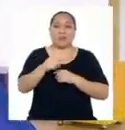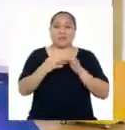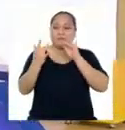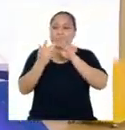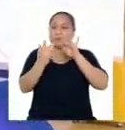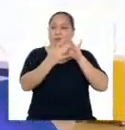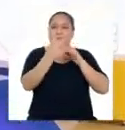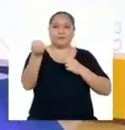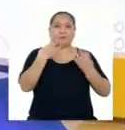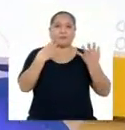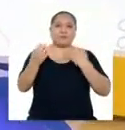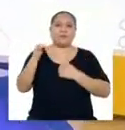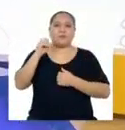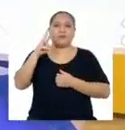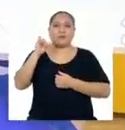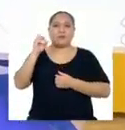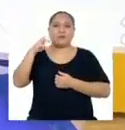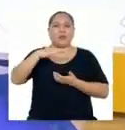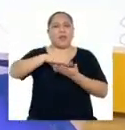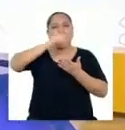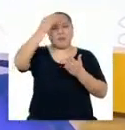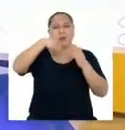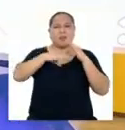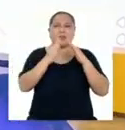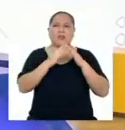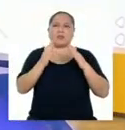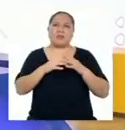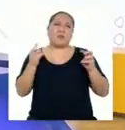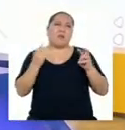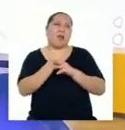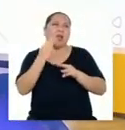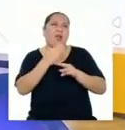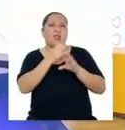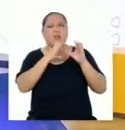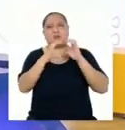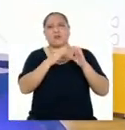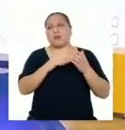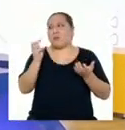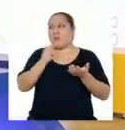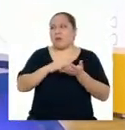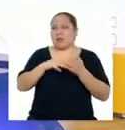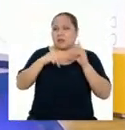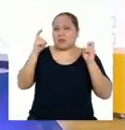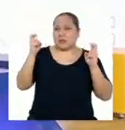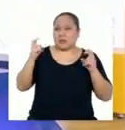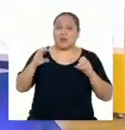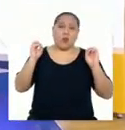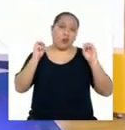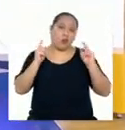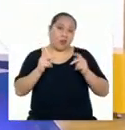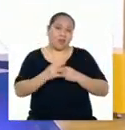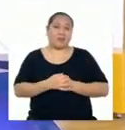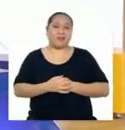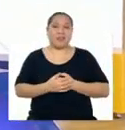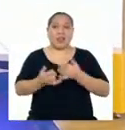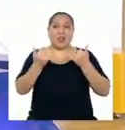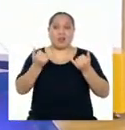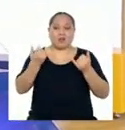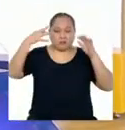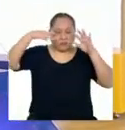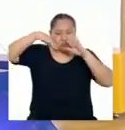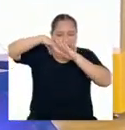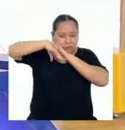las redes me decían, ¡Yaremis! ¡Aprendo en casa! ¡Es pura mate y comunicación! ¡Queremos más temas! Pues bien, ahora nos